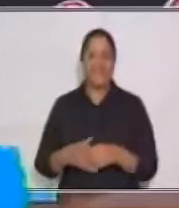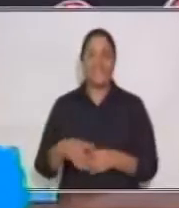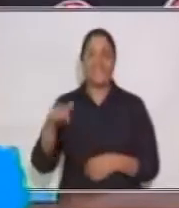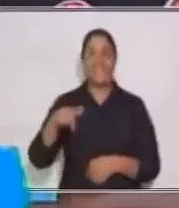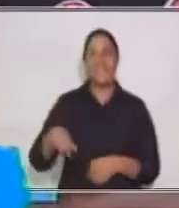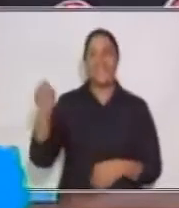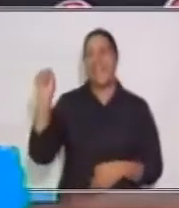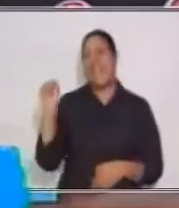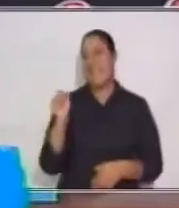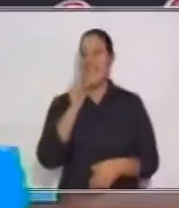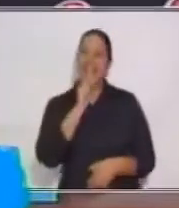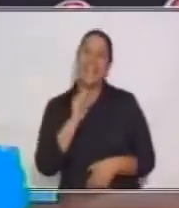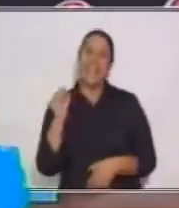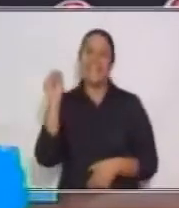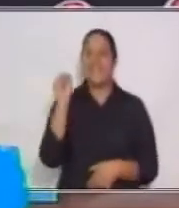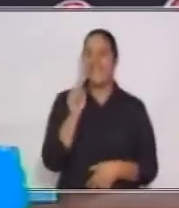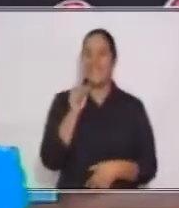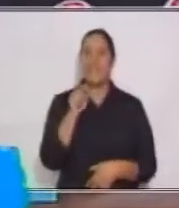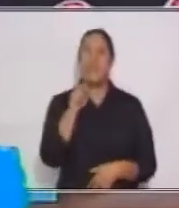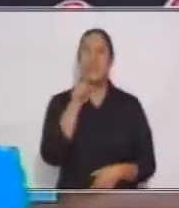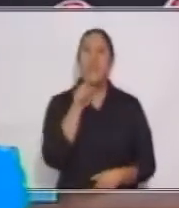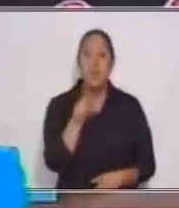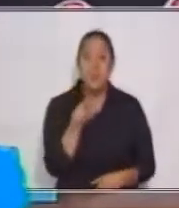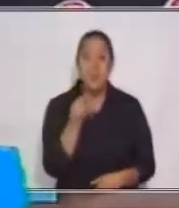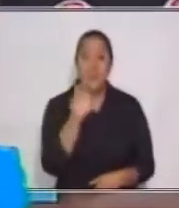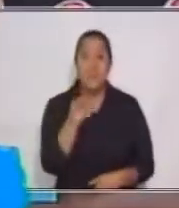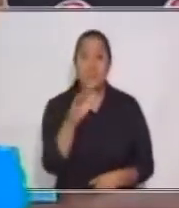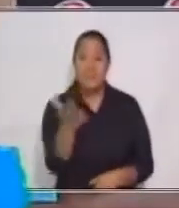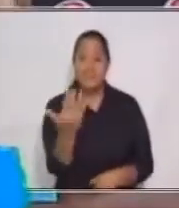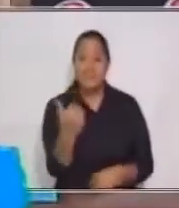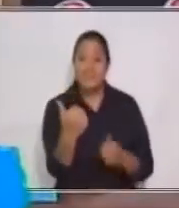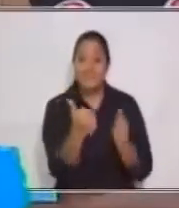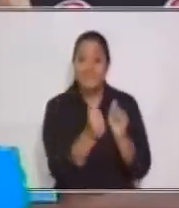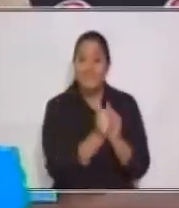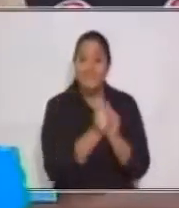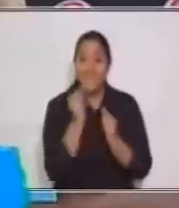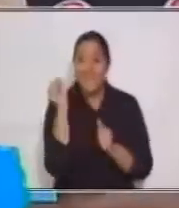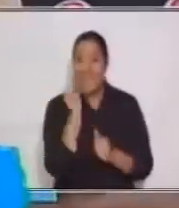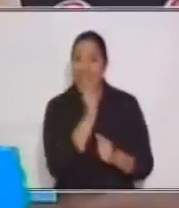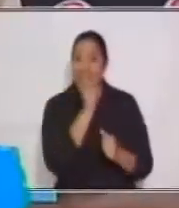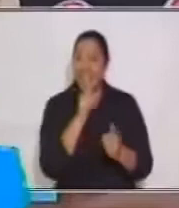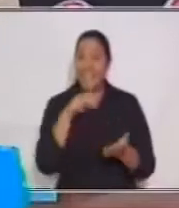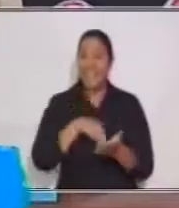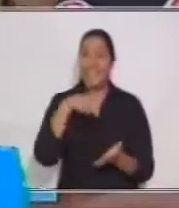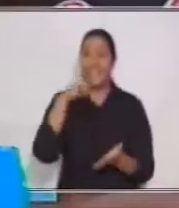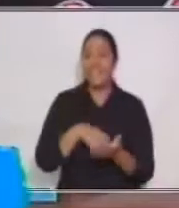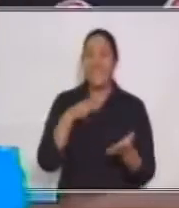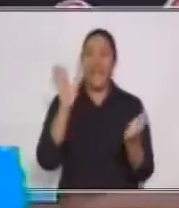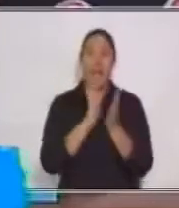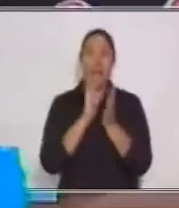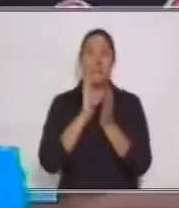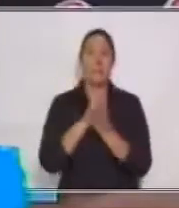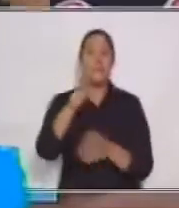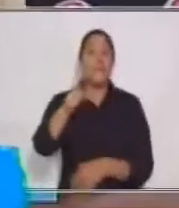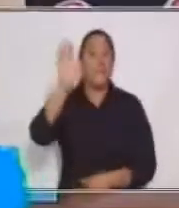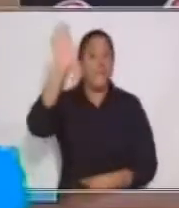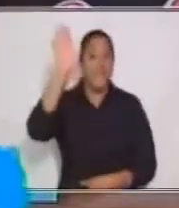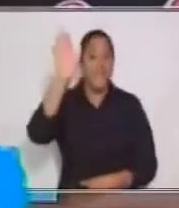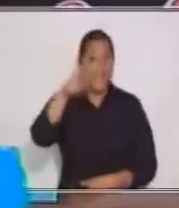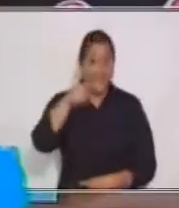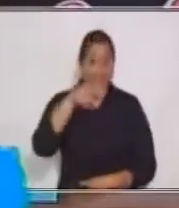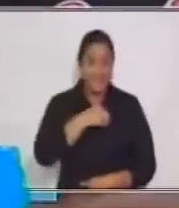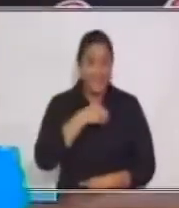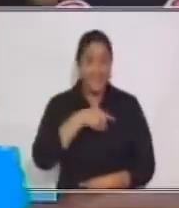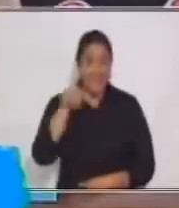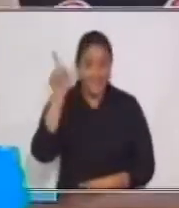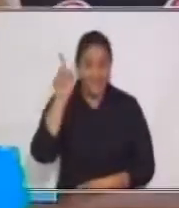canción. Y ustedes van a cantar conmigo. Van a saltar. Van a aplaudir. ¿De acuerdo? ¿Están de acuerdo? A ver quién dice yo. Muy bien.